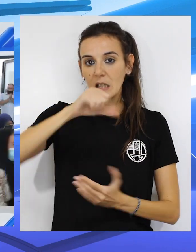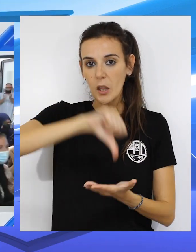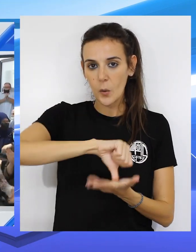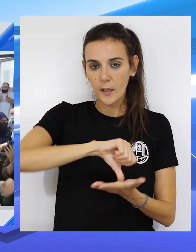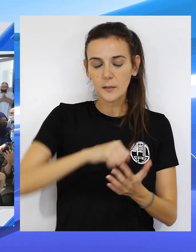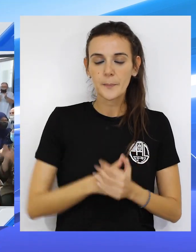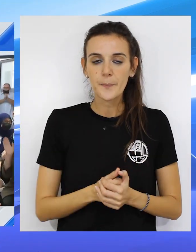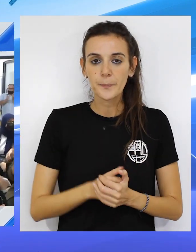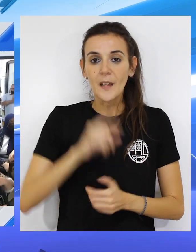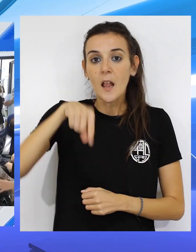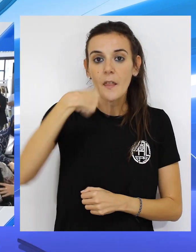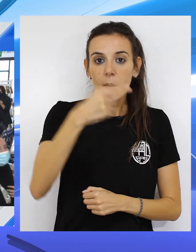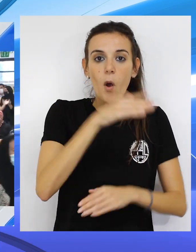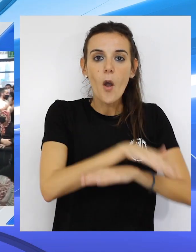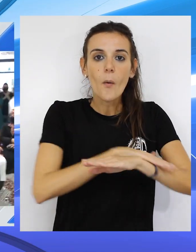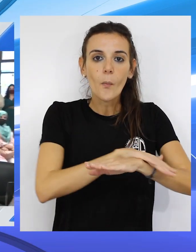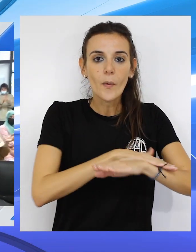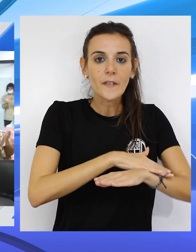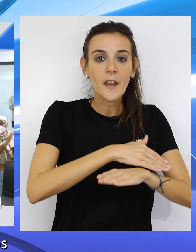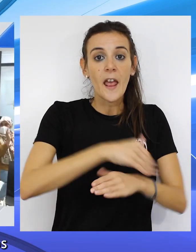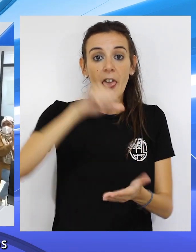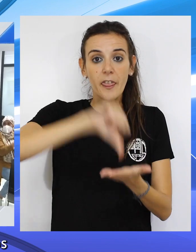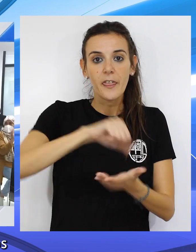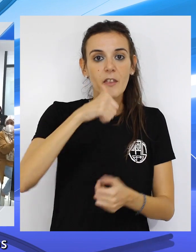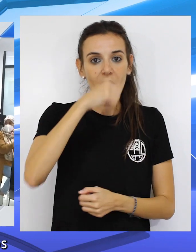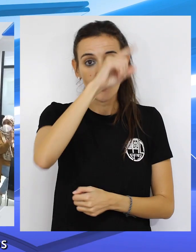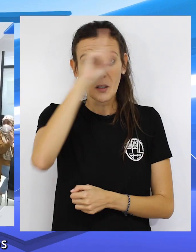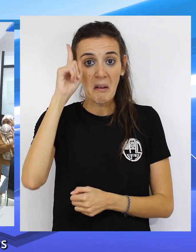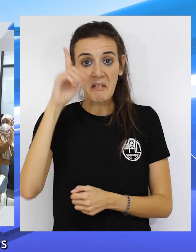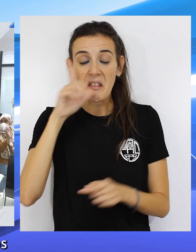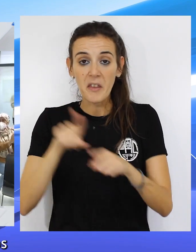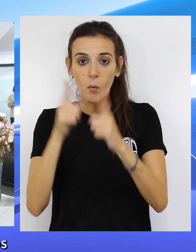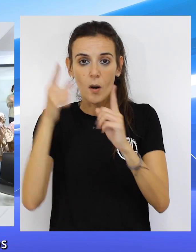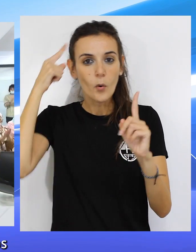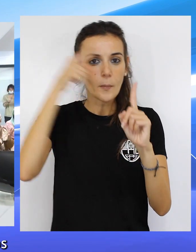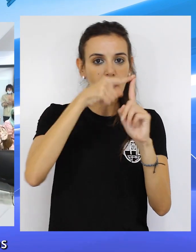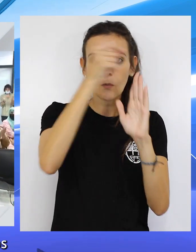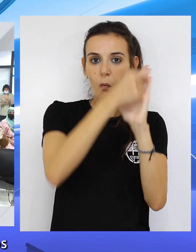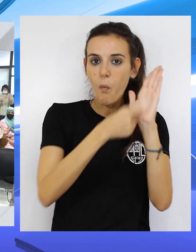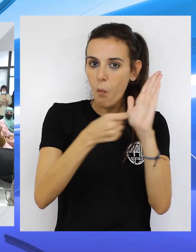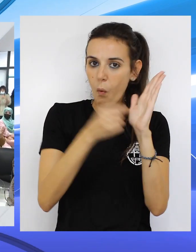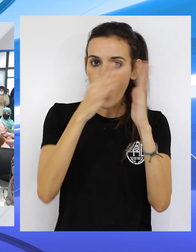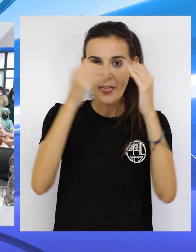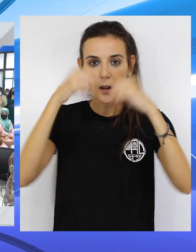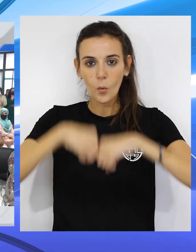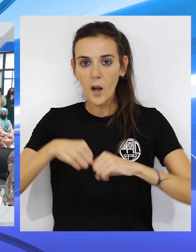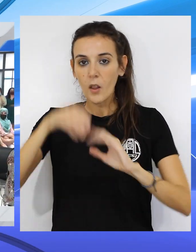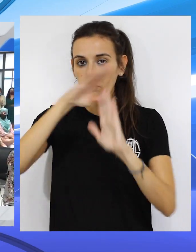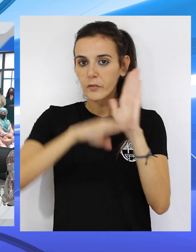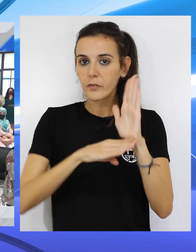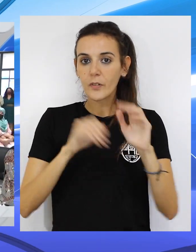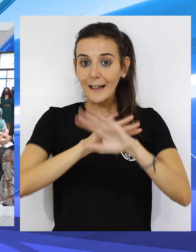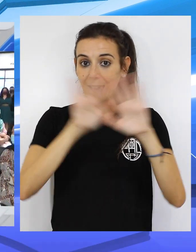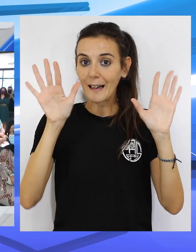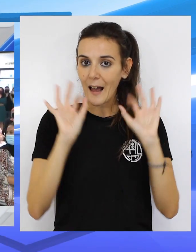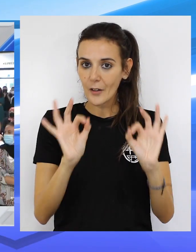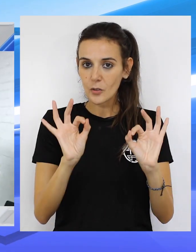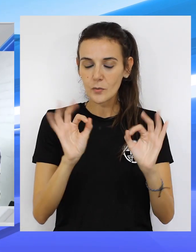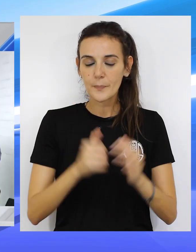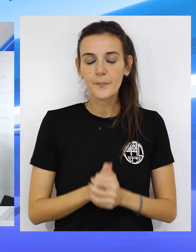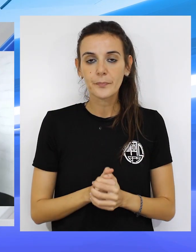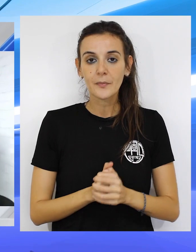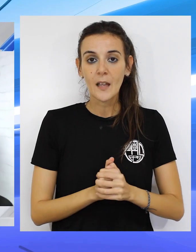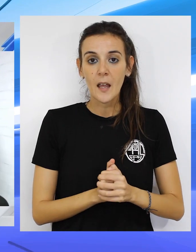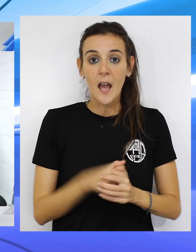con independencia de quién gobernara en Ceuta y en Madrid, marcando unos objetivos claros, consensuados. Y a